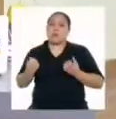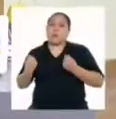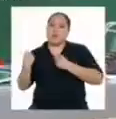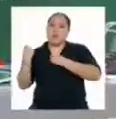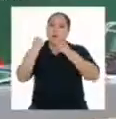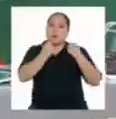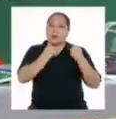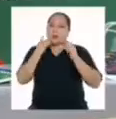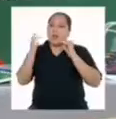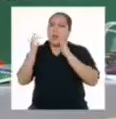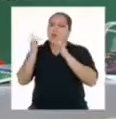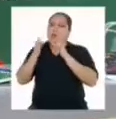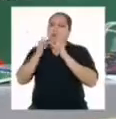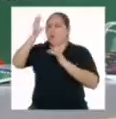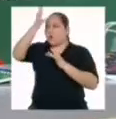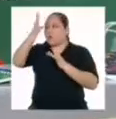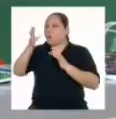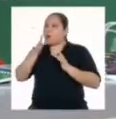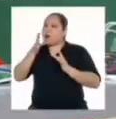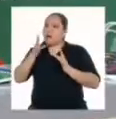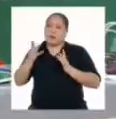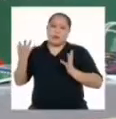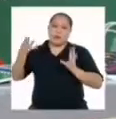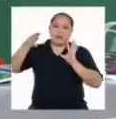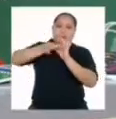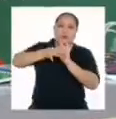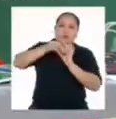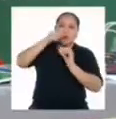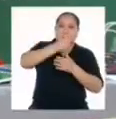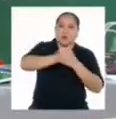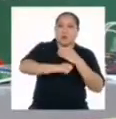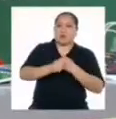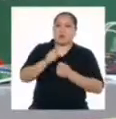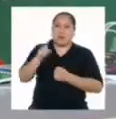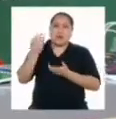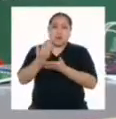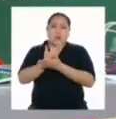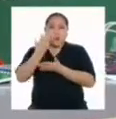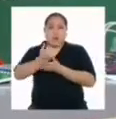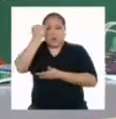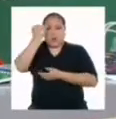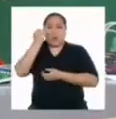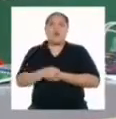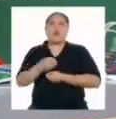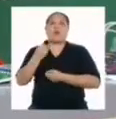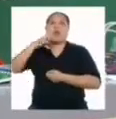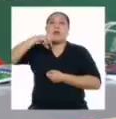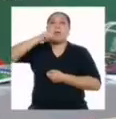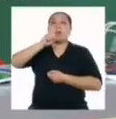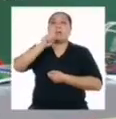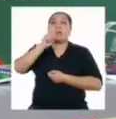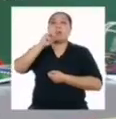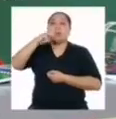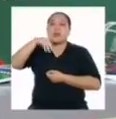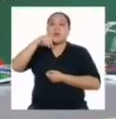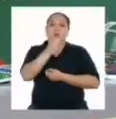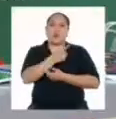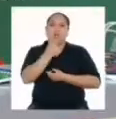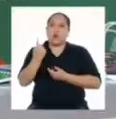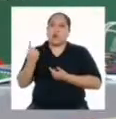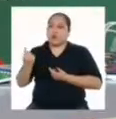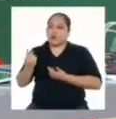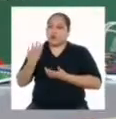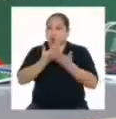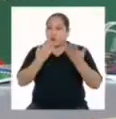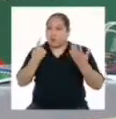los lazos familiares. Esta idea es totalmente nueva, porque antes habíamos visto que los pasatiempos son actividades que